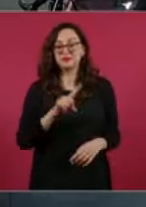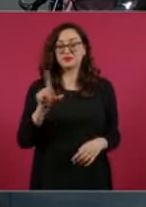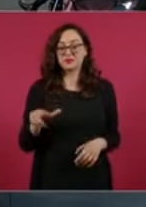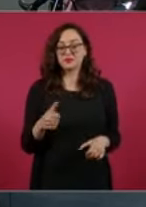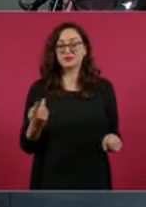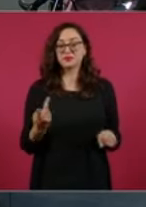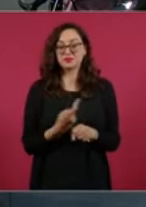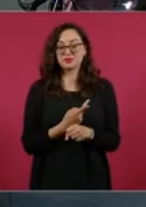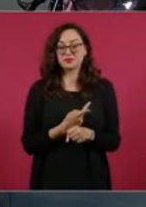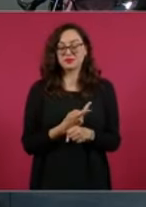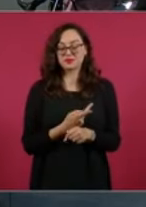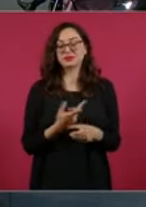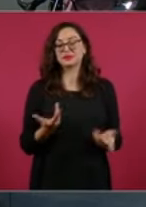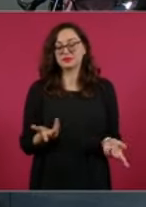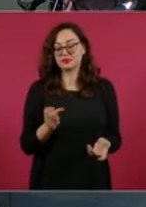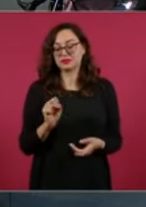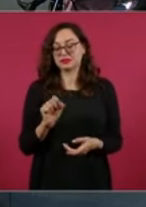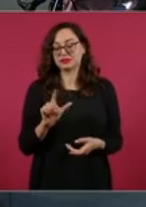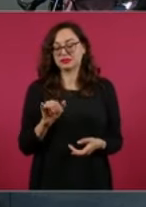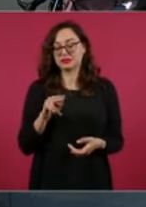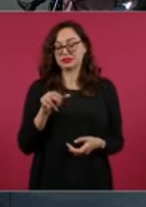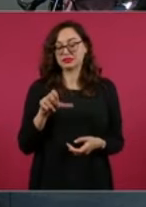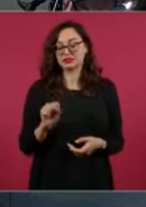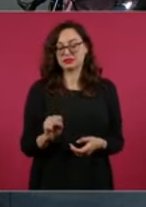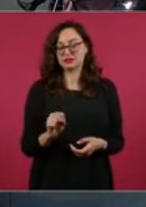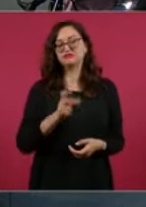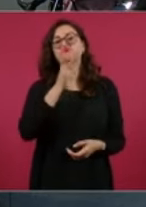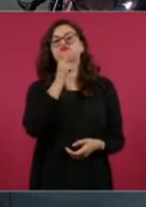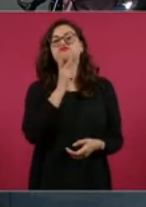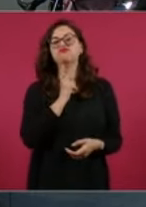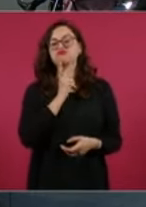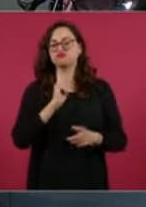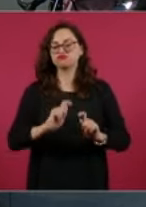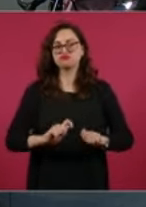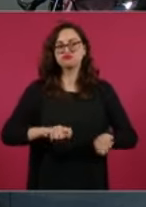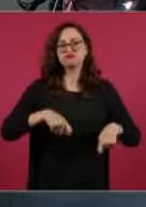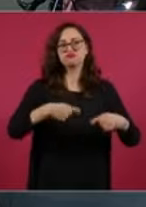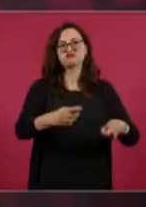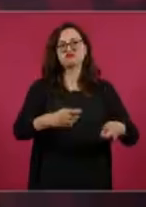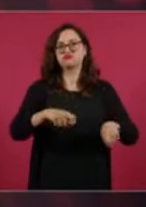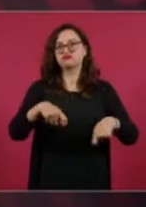privatización del petróleo y a